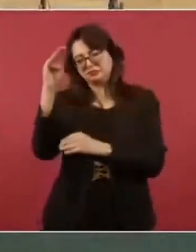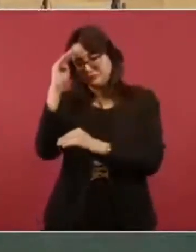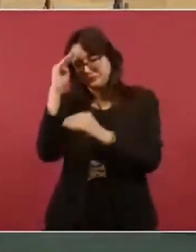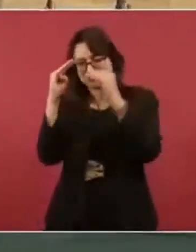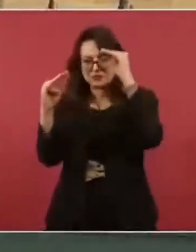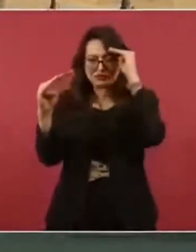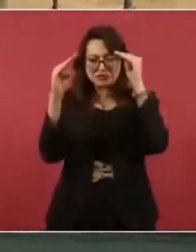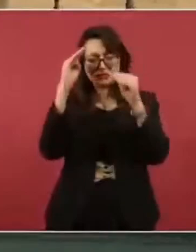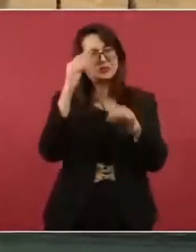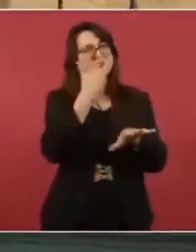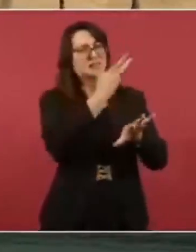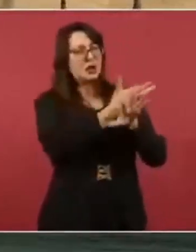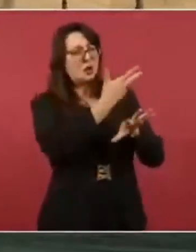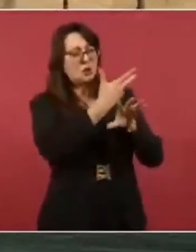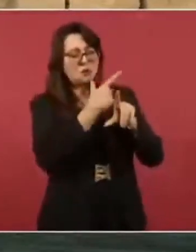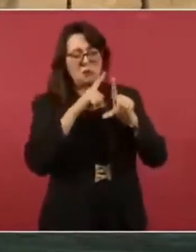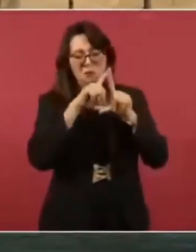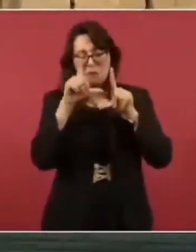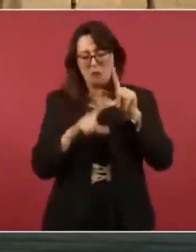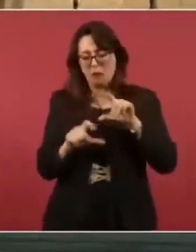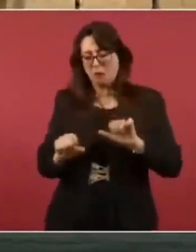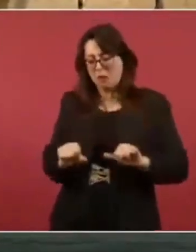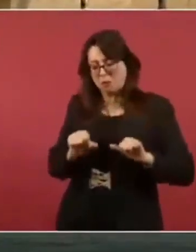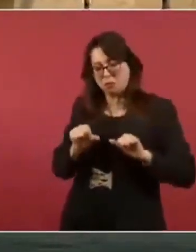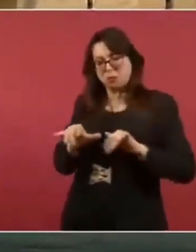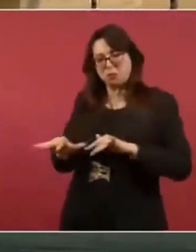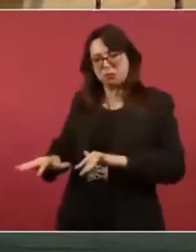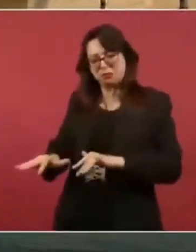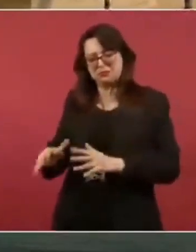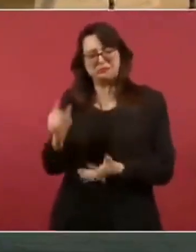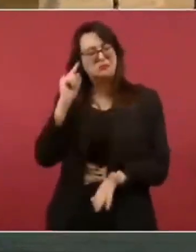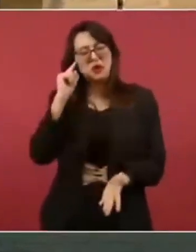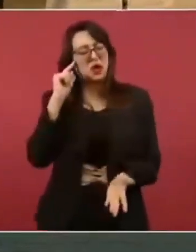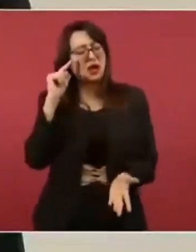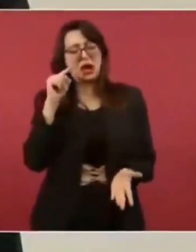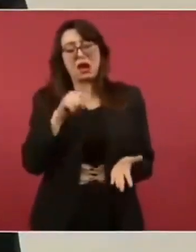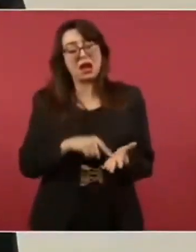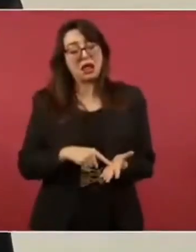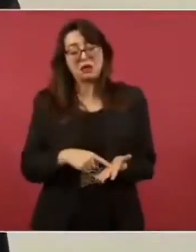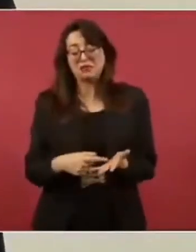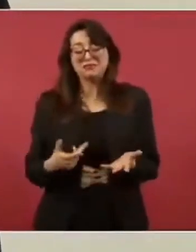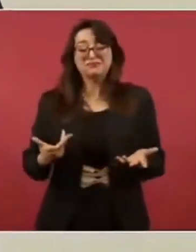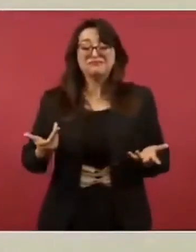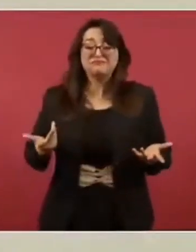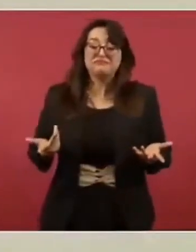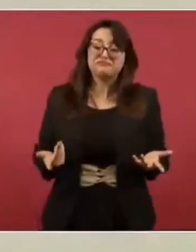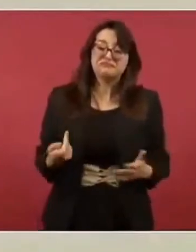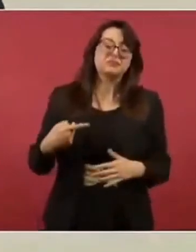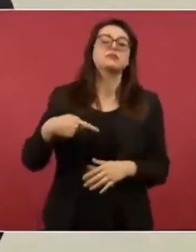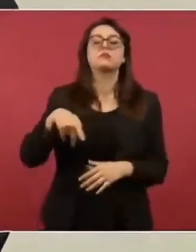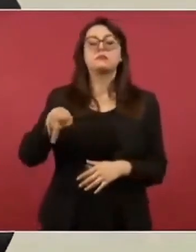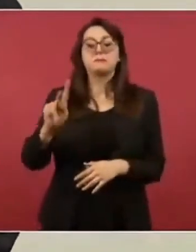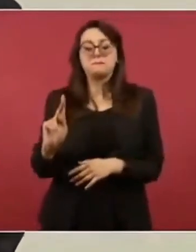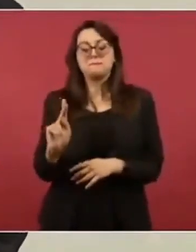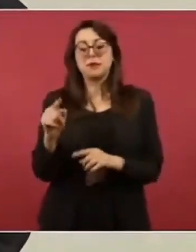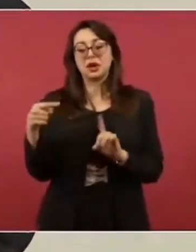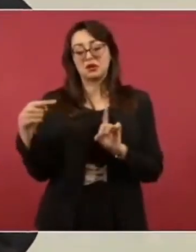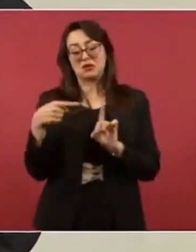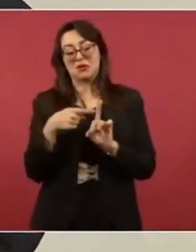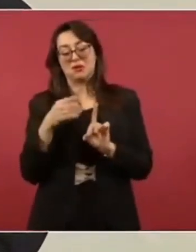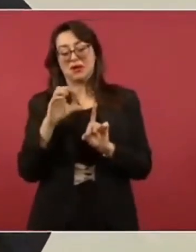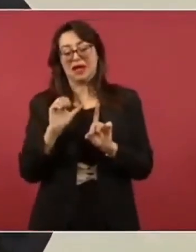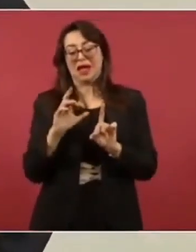estadounidense. Desde mi punto de vista, lo que más influyó a la hora de la decisión